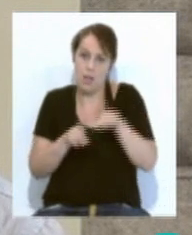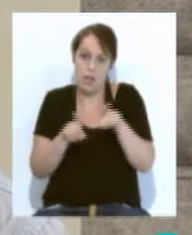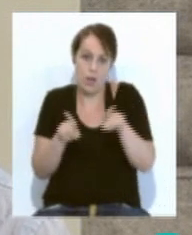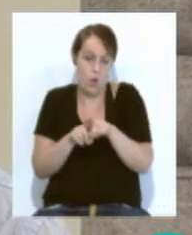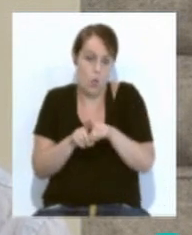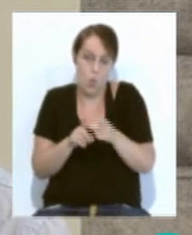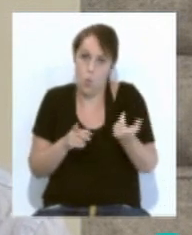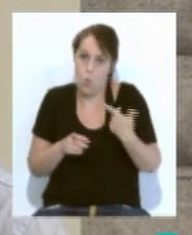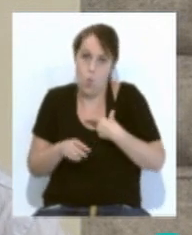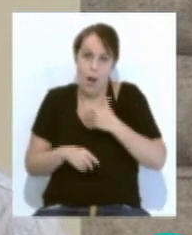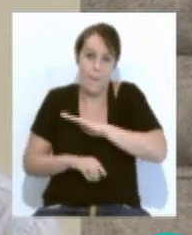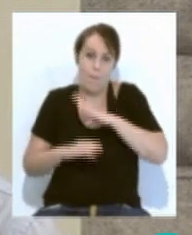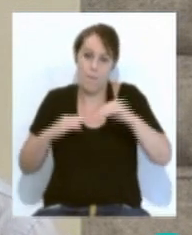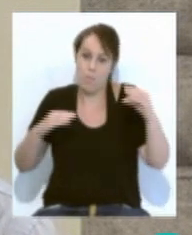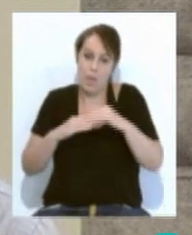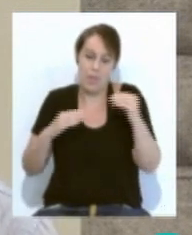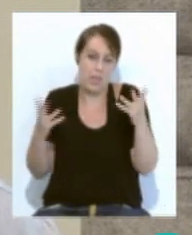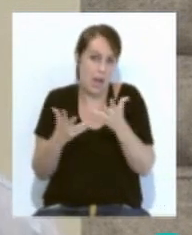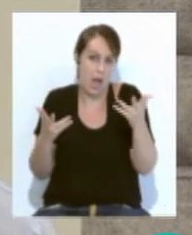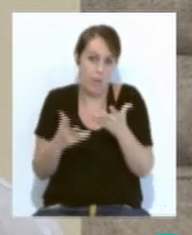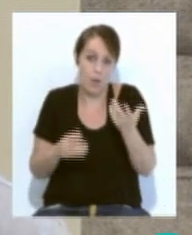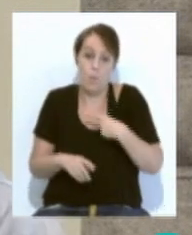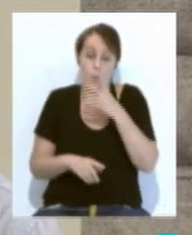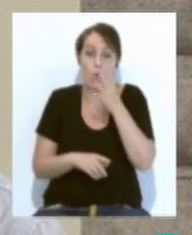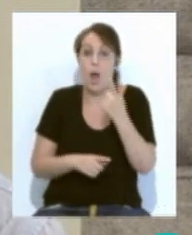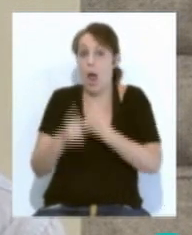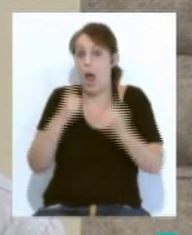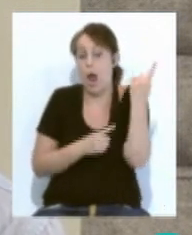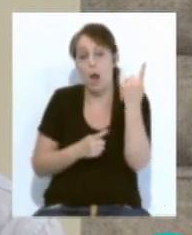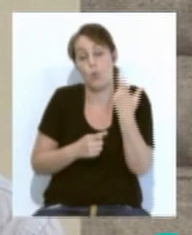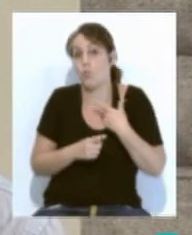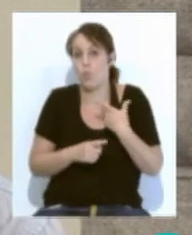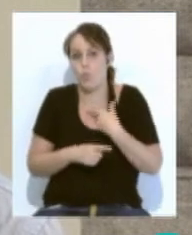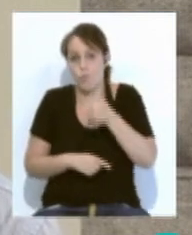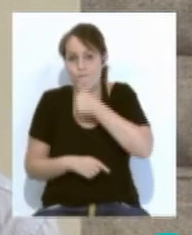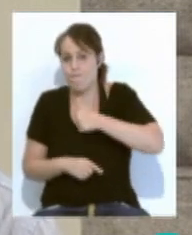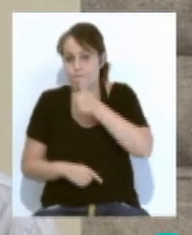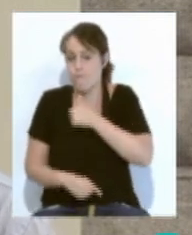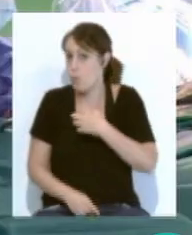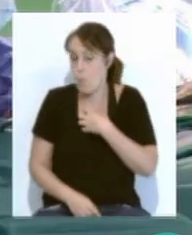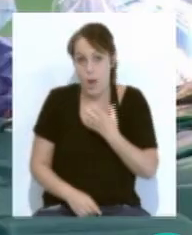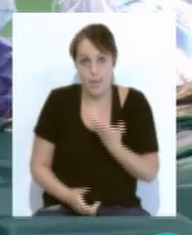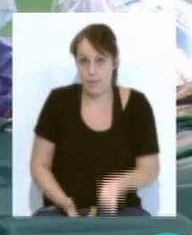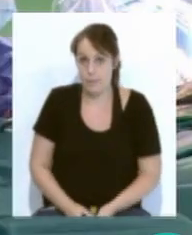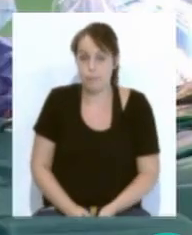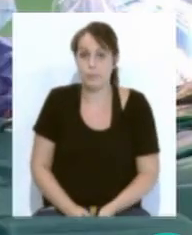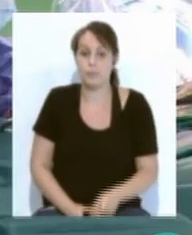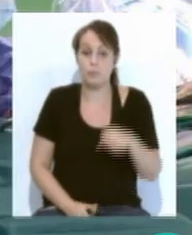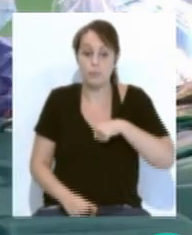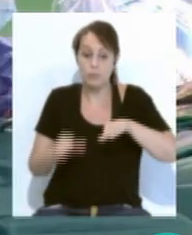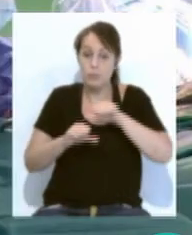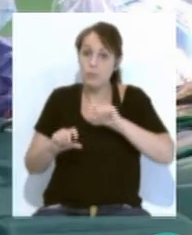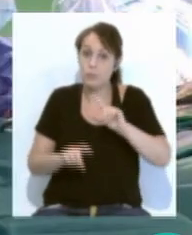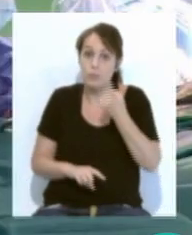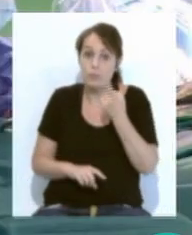soportar agresiones quirúrgicas tan importantes como la paracirculatoria, que es lo que hacíamos hasta ahora. En esta primera operación para la